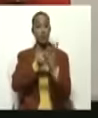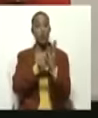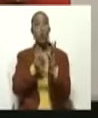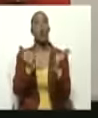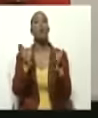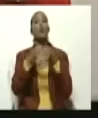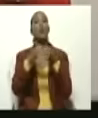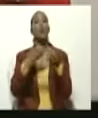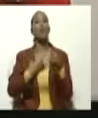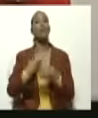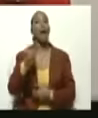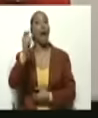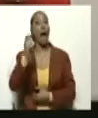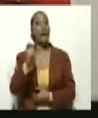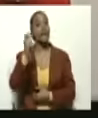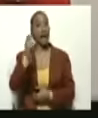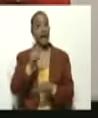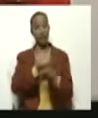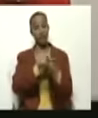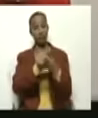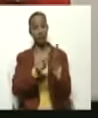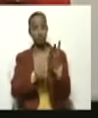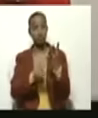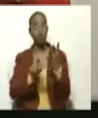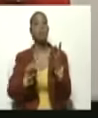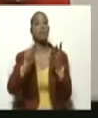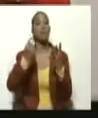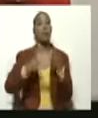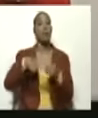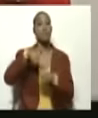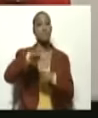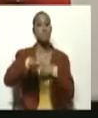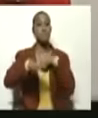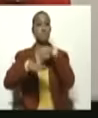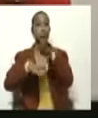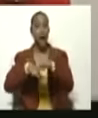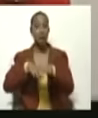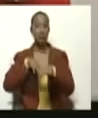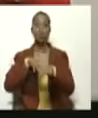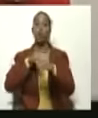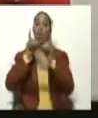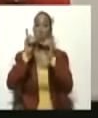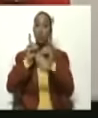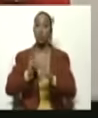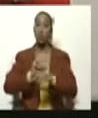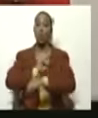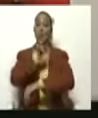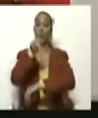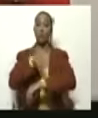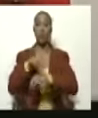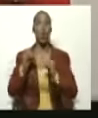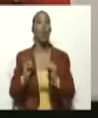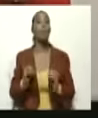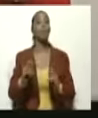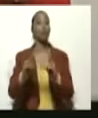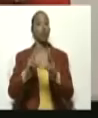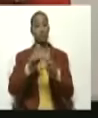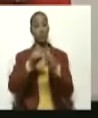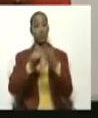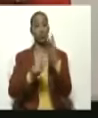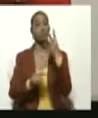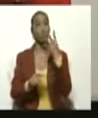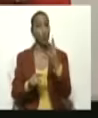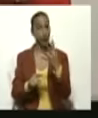de alcaldes y alcaldesas a nivel nacional. En esta oportunidad son cuatro alcaldes de la zona